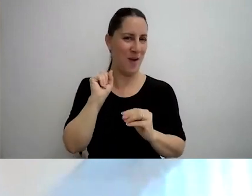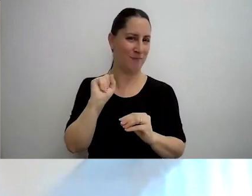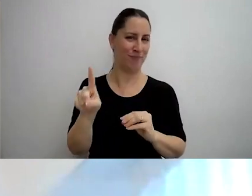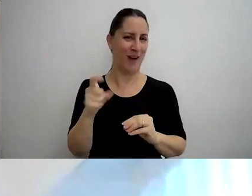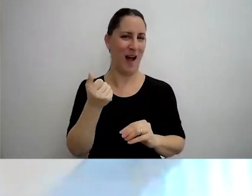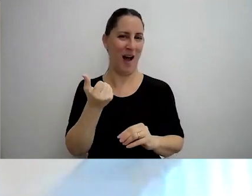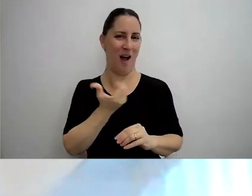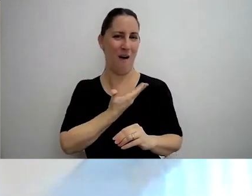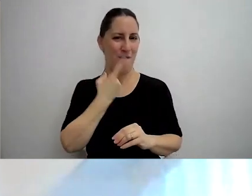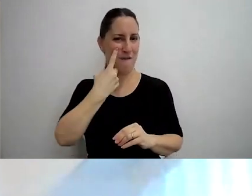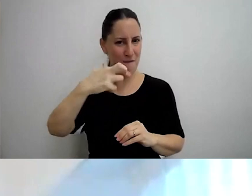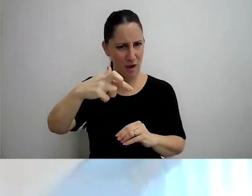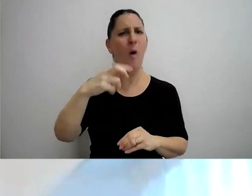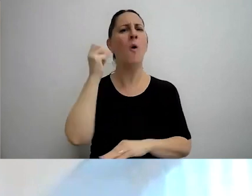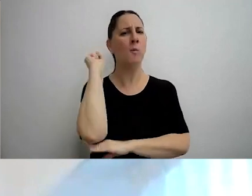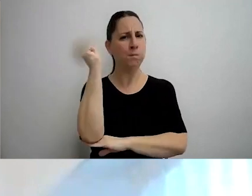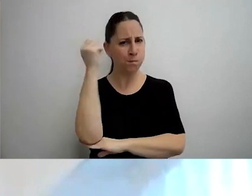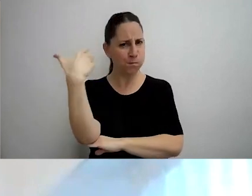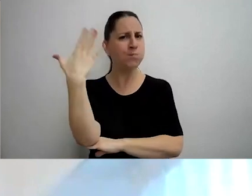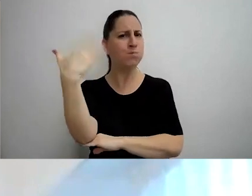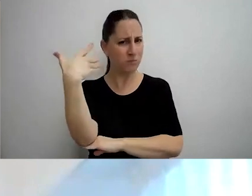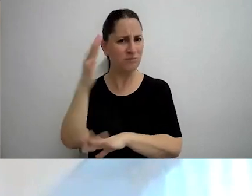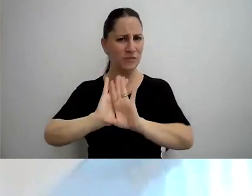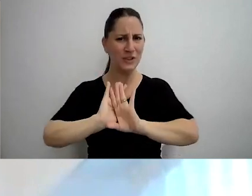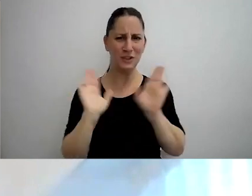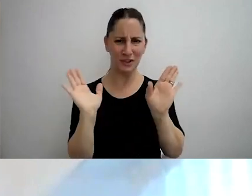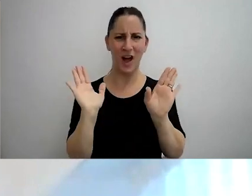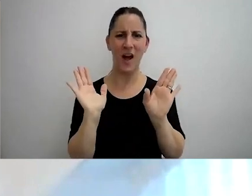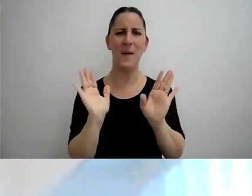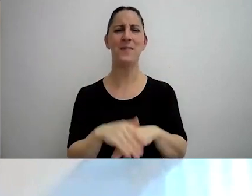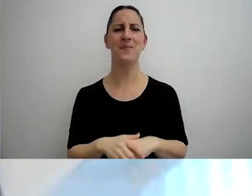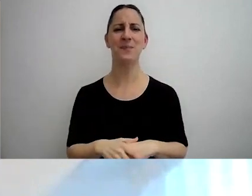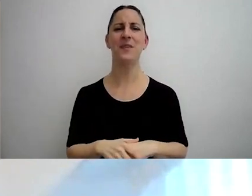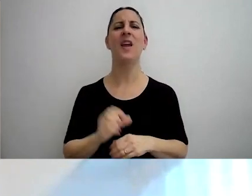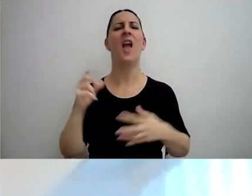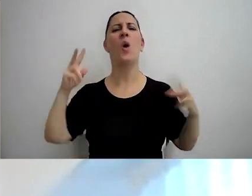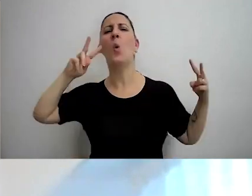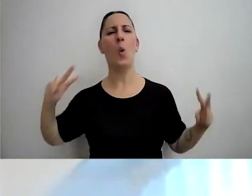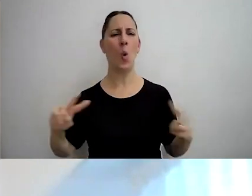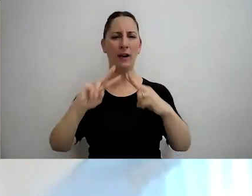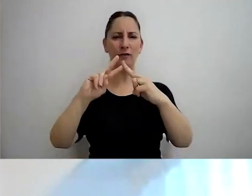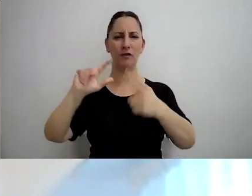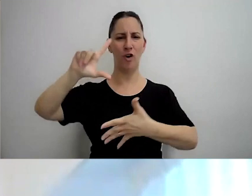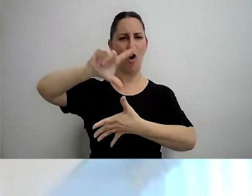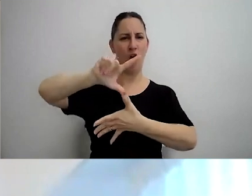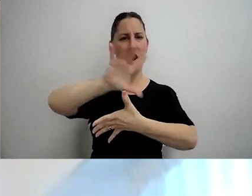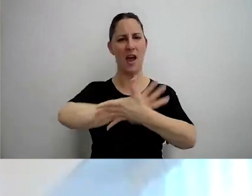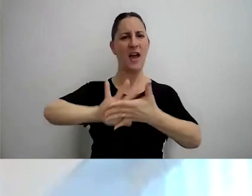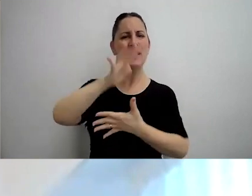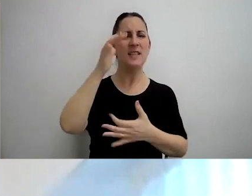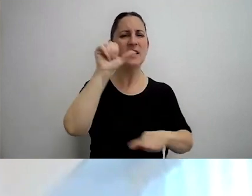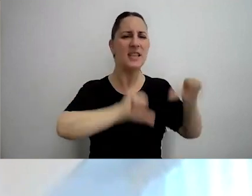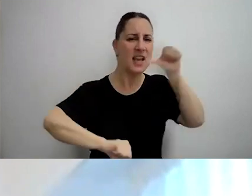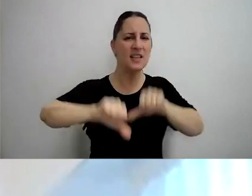participó en una disertación, que fue un encuentro latinoamericano en ciencias jurídicas